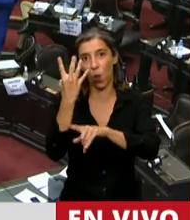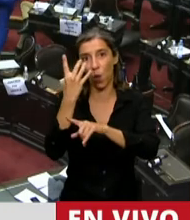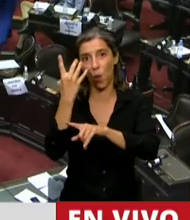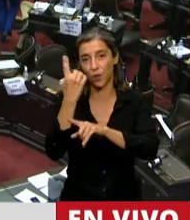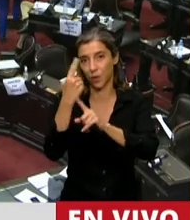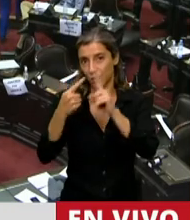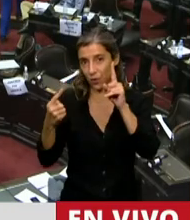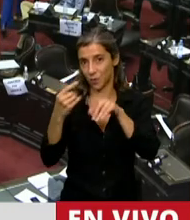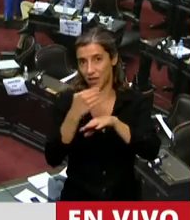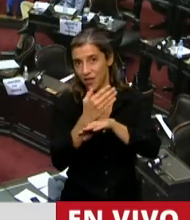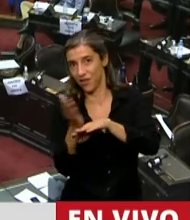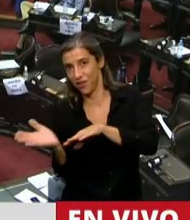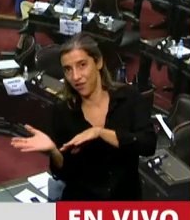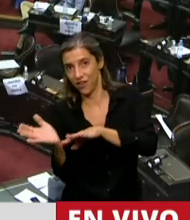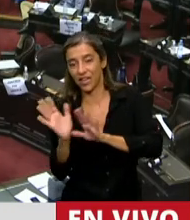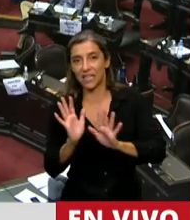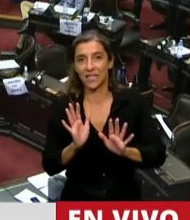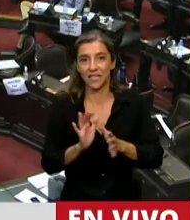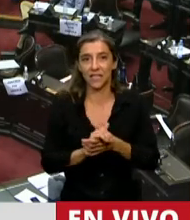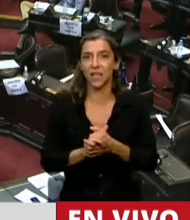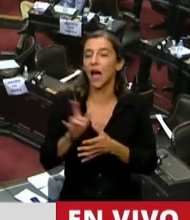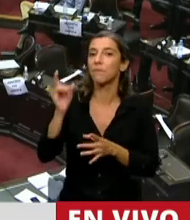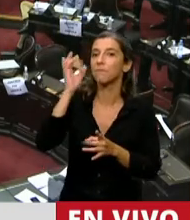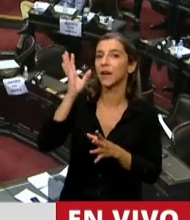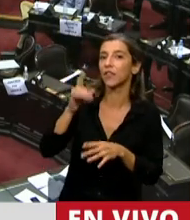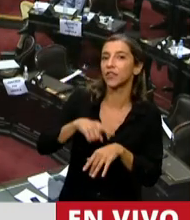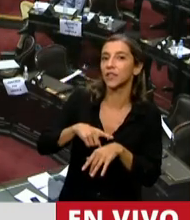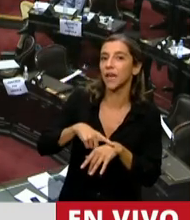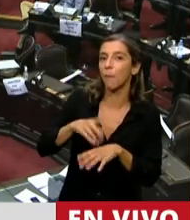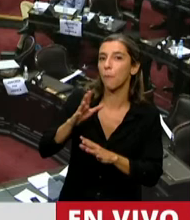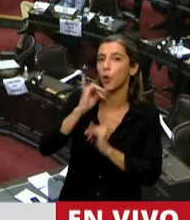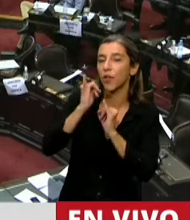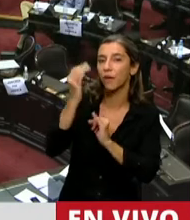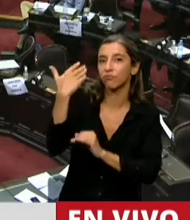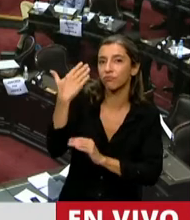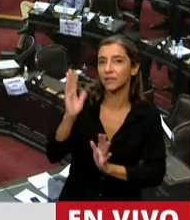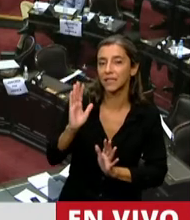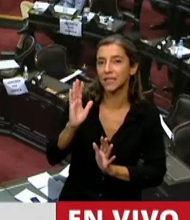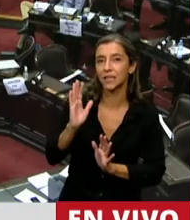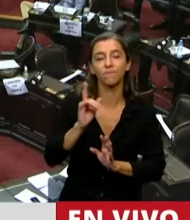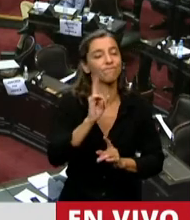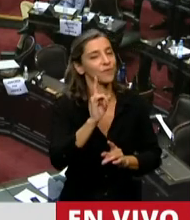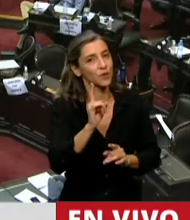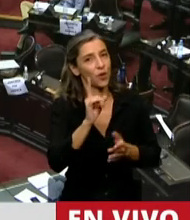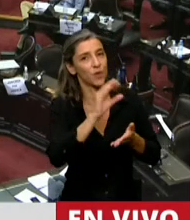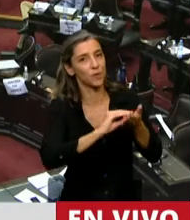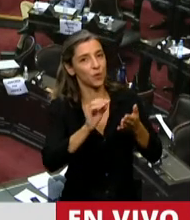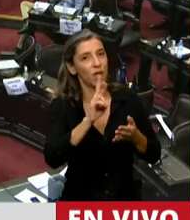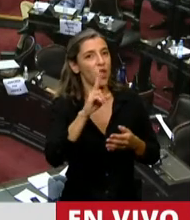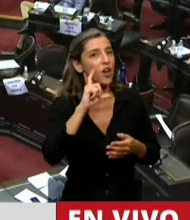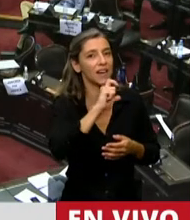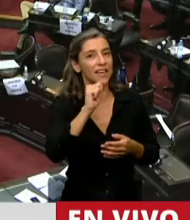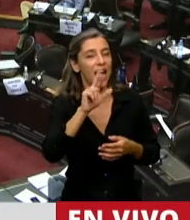no es que se pasó 4 minutos y medio. ¿Cuál es el tiempo de informe? No, sino que el diputado Ricardo, a diferencia de lo que pasó con los otros